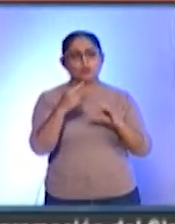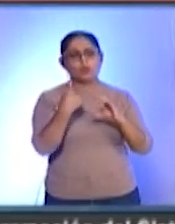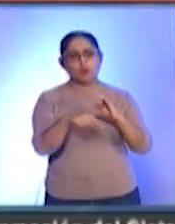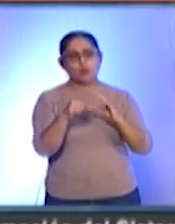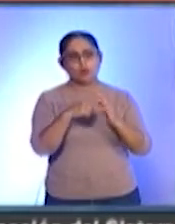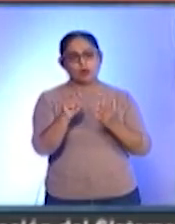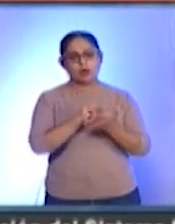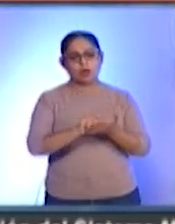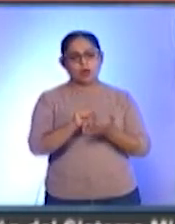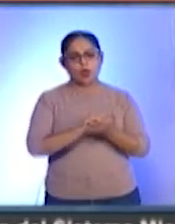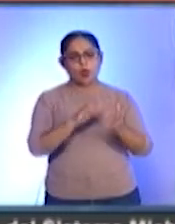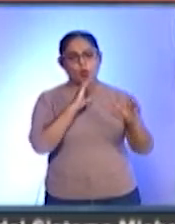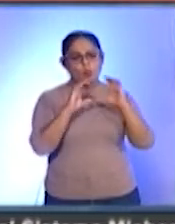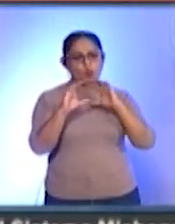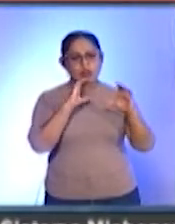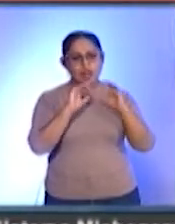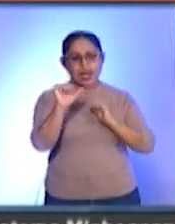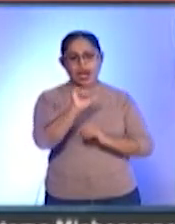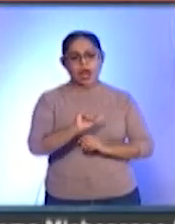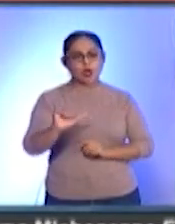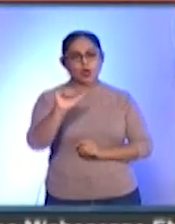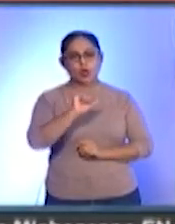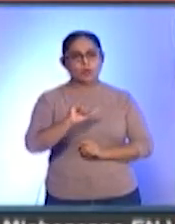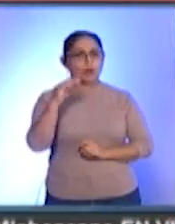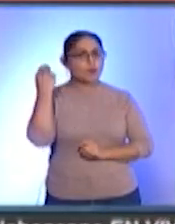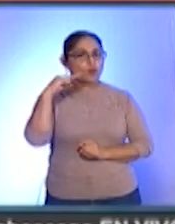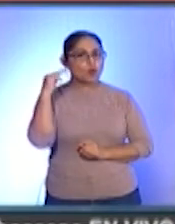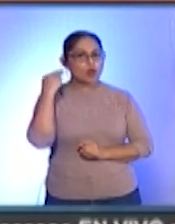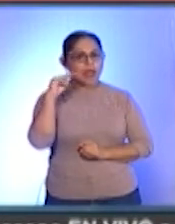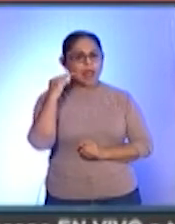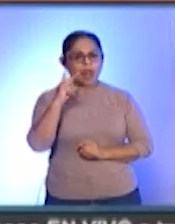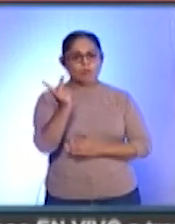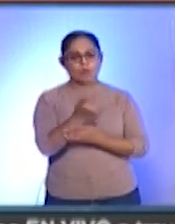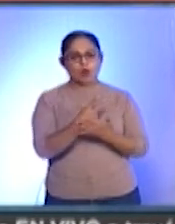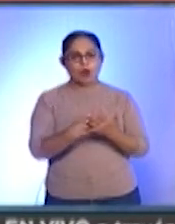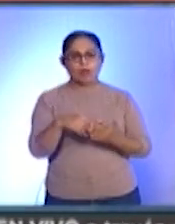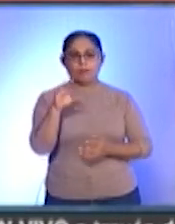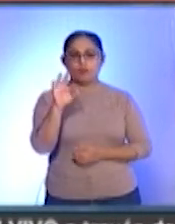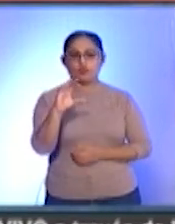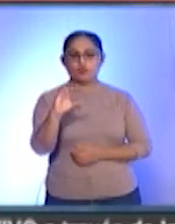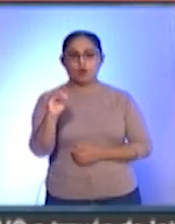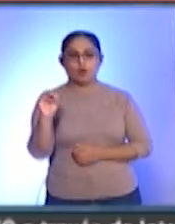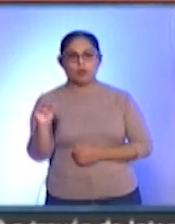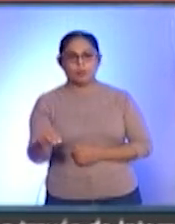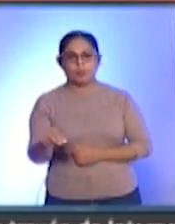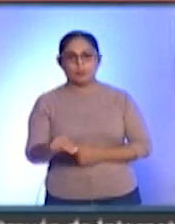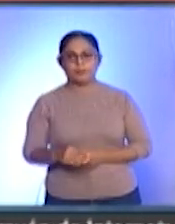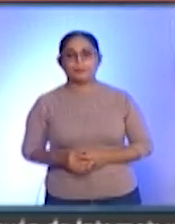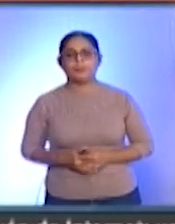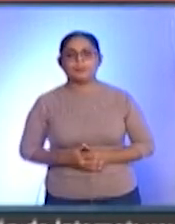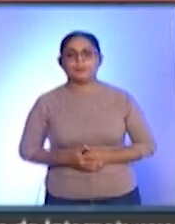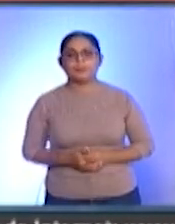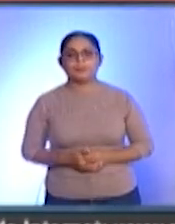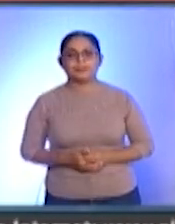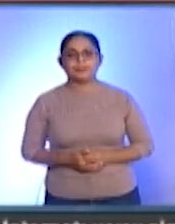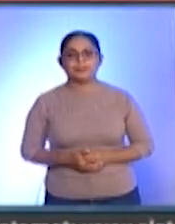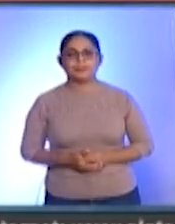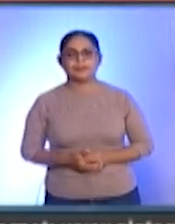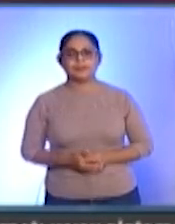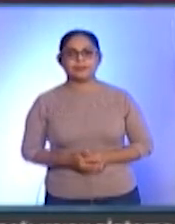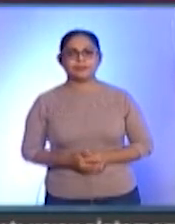electrónico comunicación arroba moreliaprograma.com. Para SME Noticias, Dafne Gutiérrez.